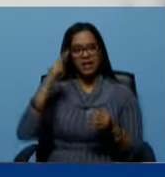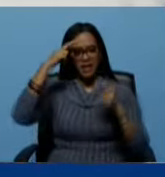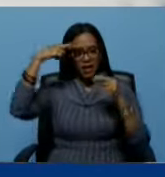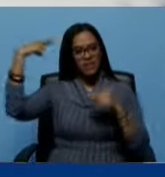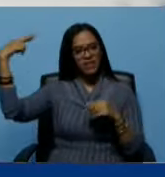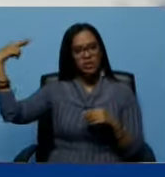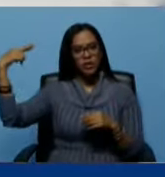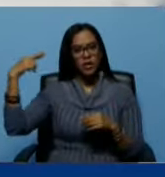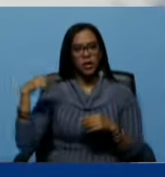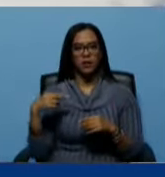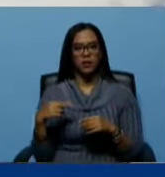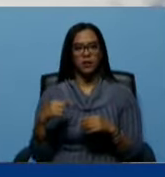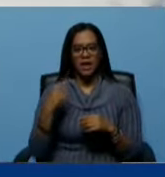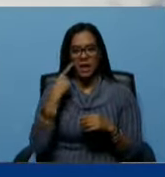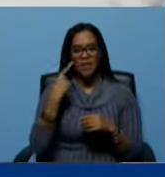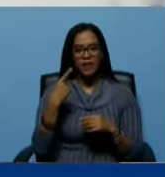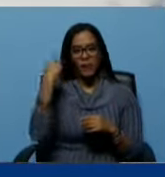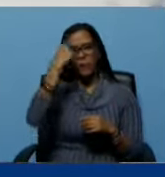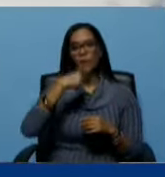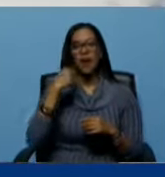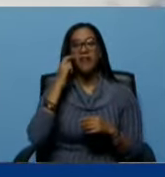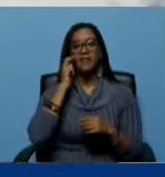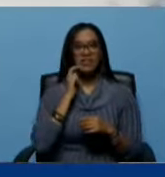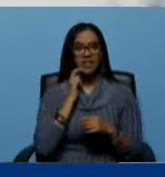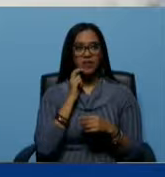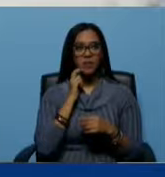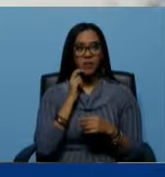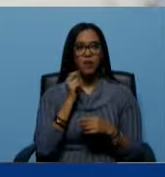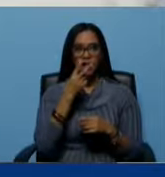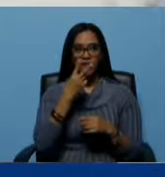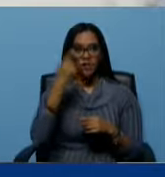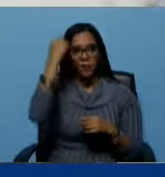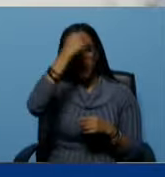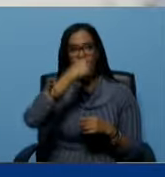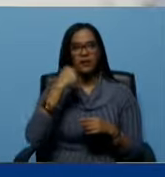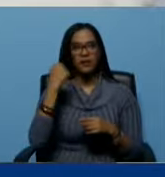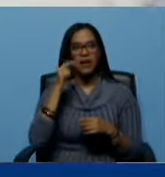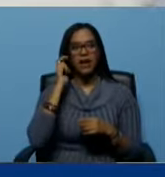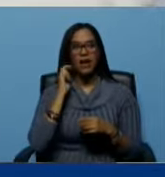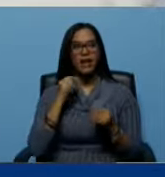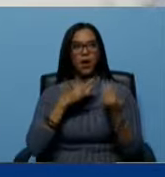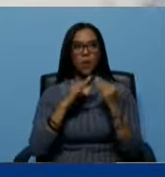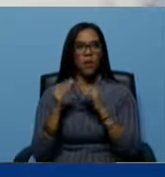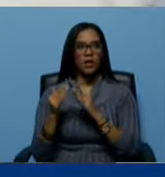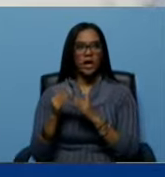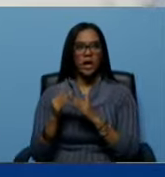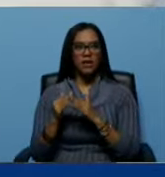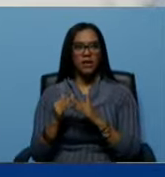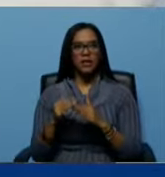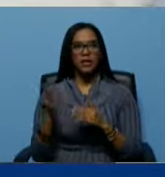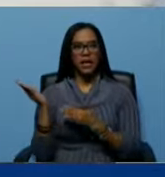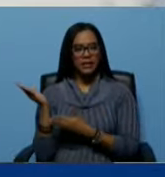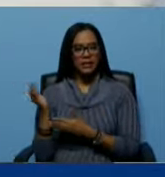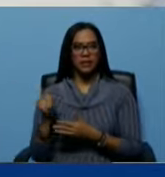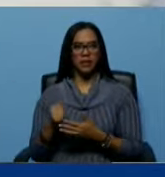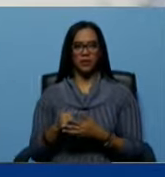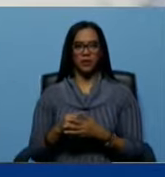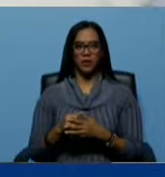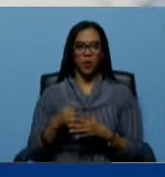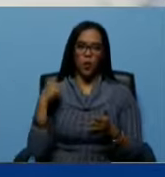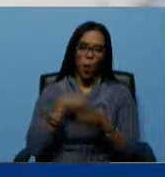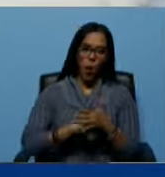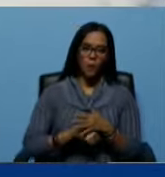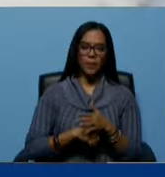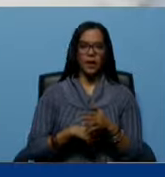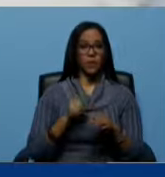le vimos el rostro al fascismo le vimos el rostro al fascismo en las comunidades ese golpe